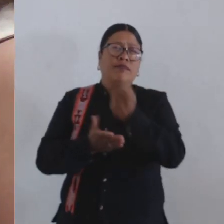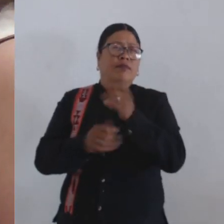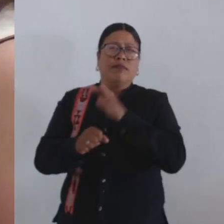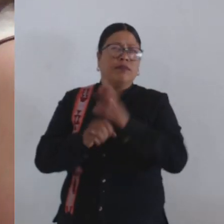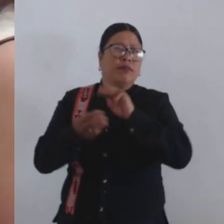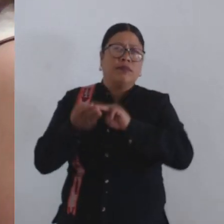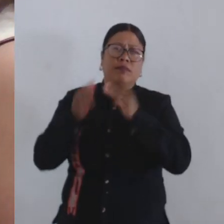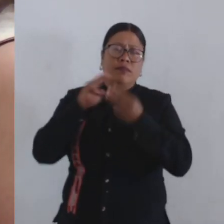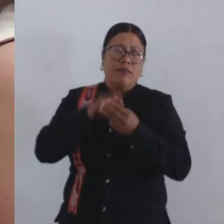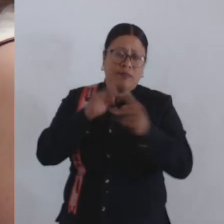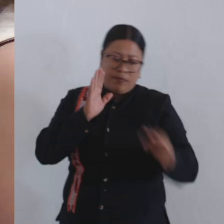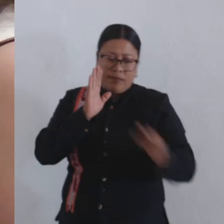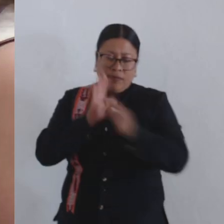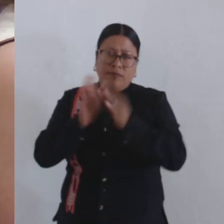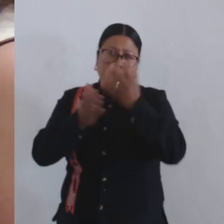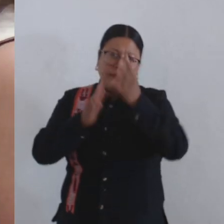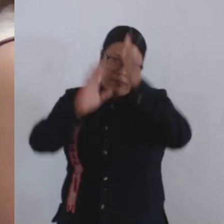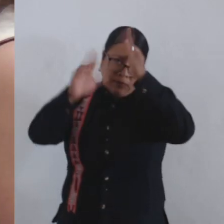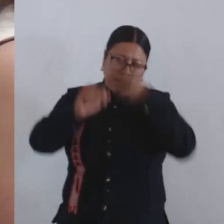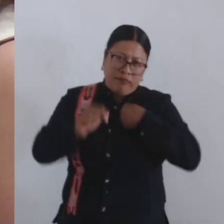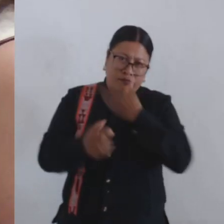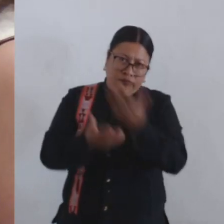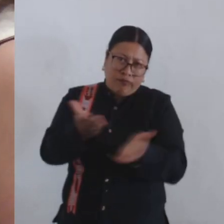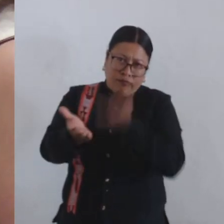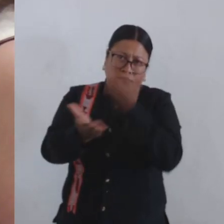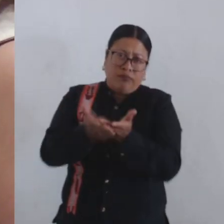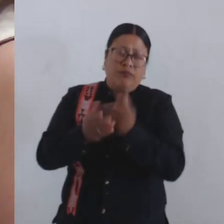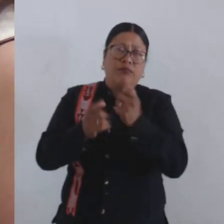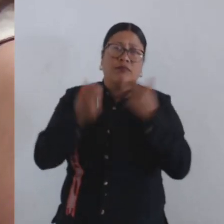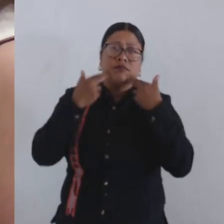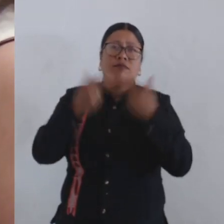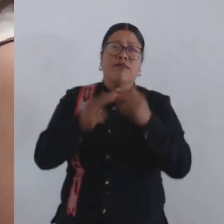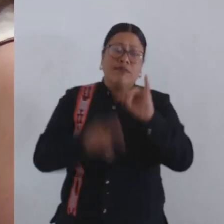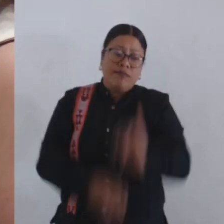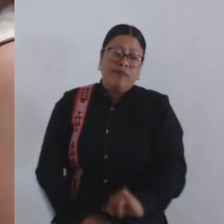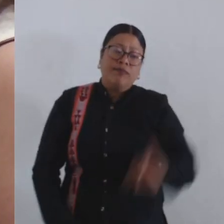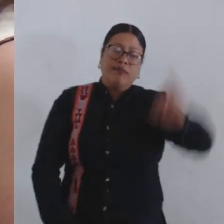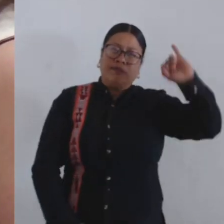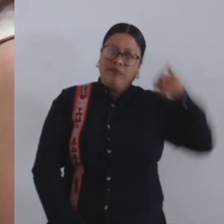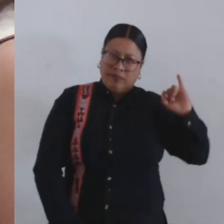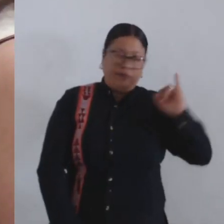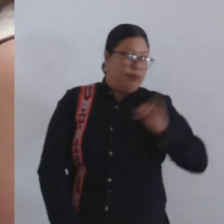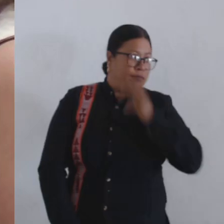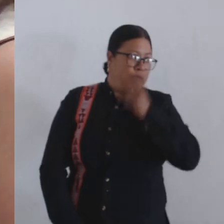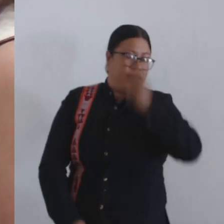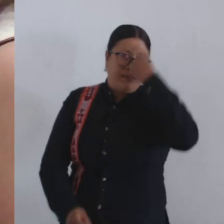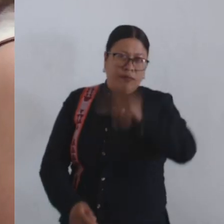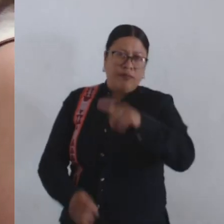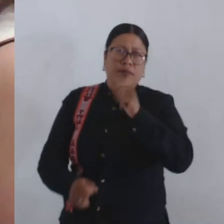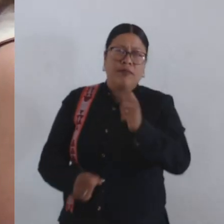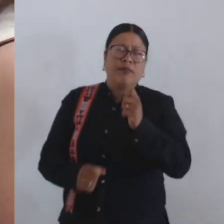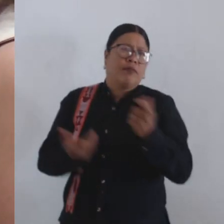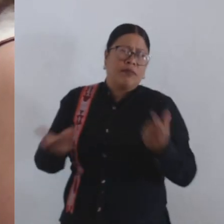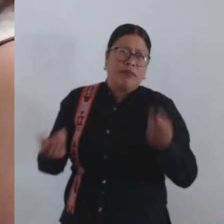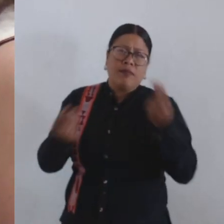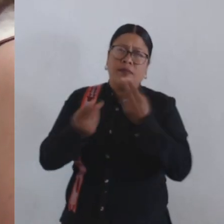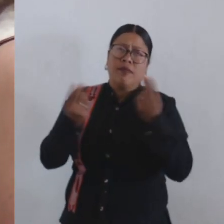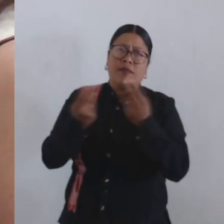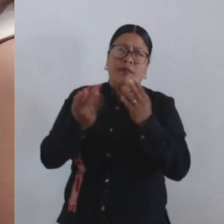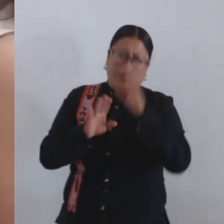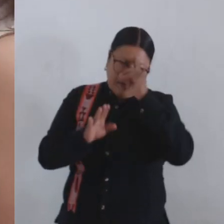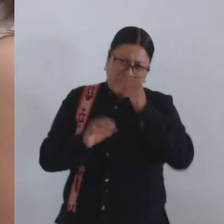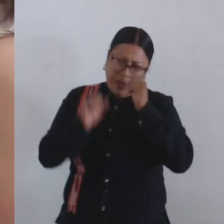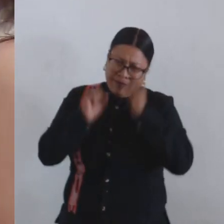del punto de acuerdo presentado por un servidor en la sesión del jueves pasado, el cual en esencia busca reafirmar nuestro